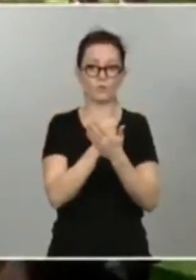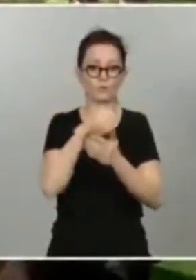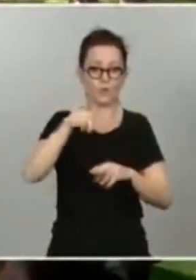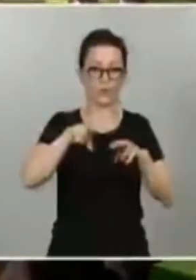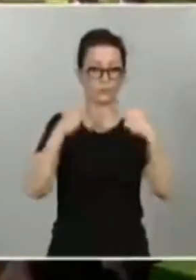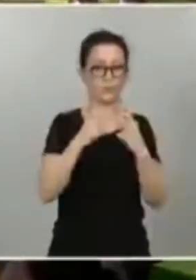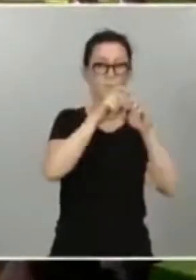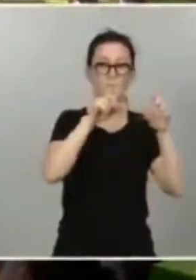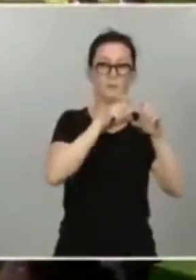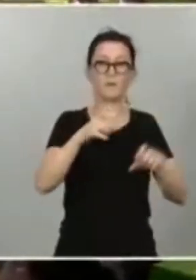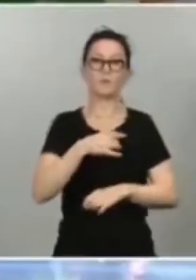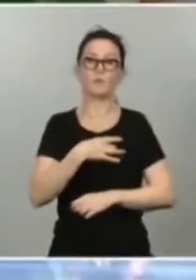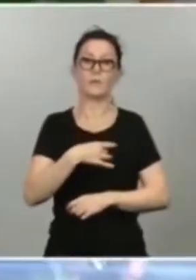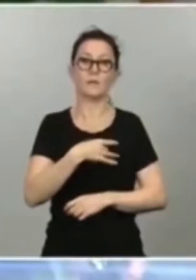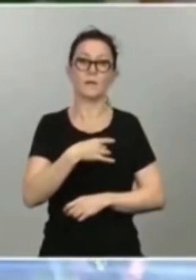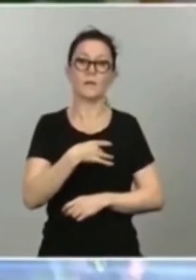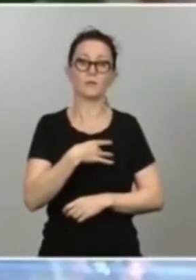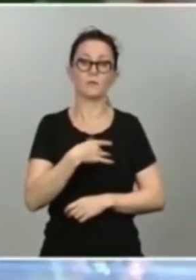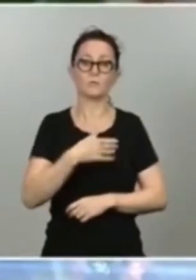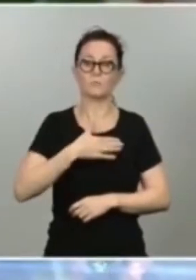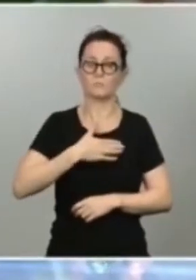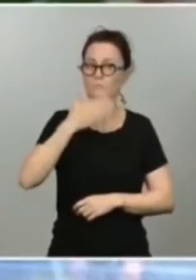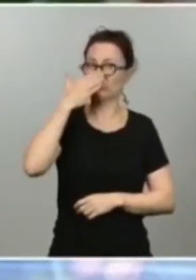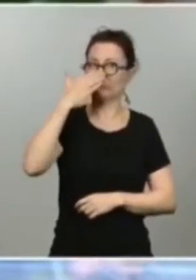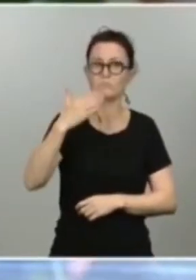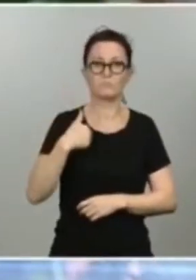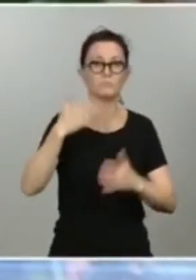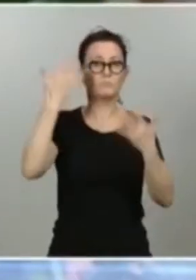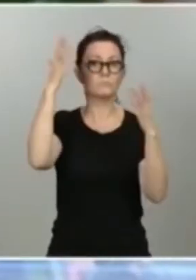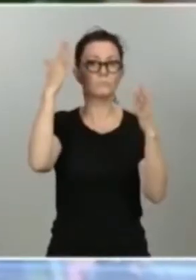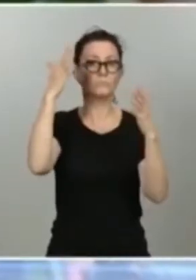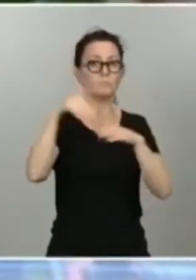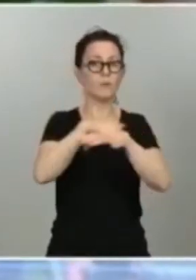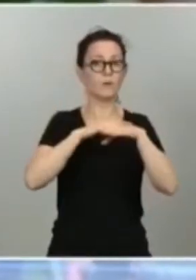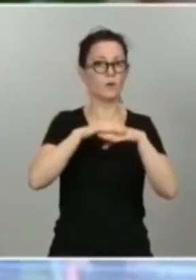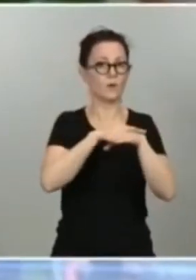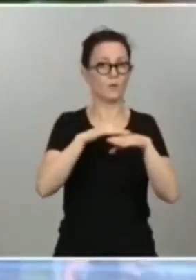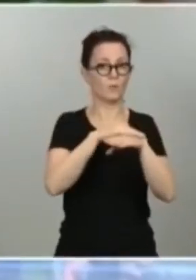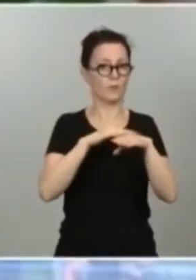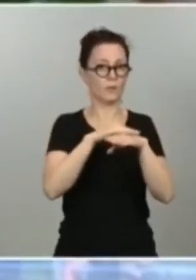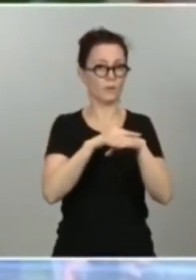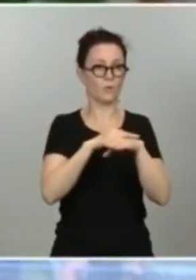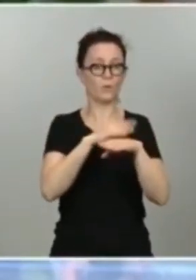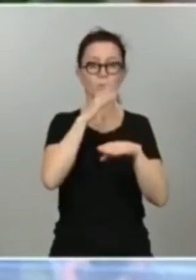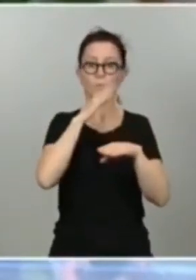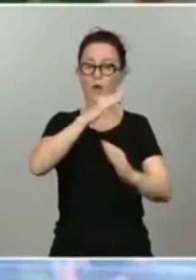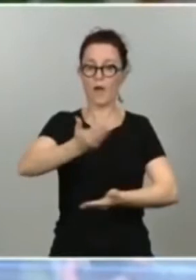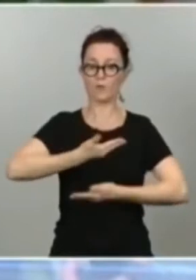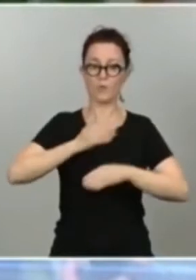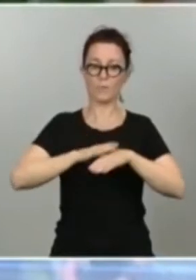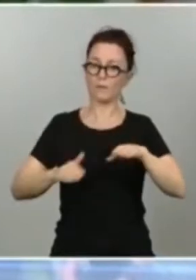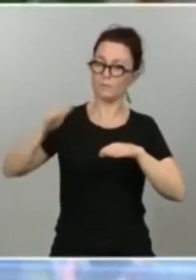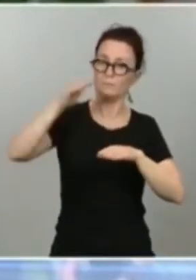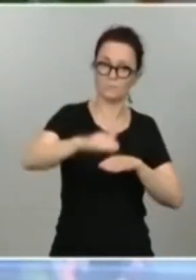sindicatos. Tienen todo el reconocimiento del Gobierno al trabajo que ha hecho posible dar este nuevo paso en la conquista del futuro que merecemos como